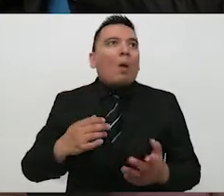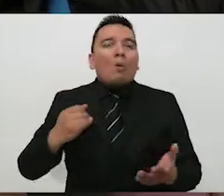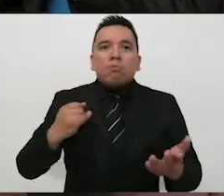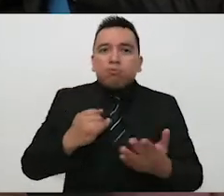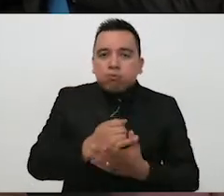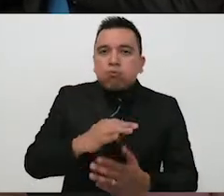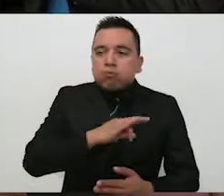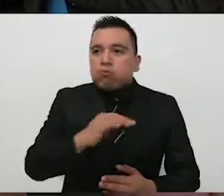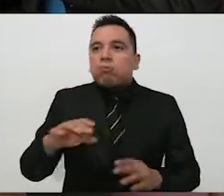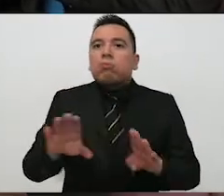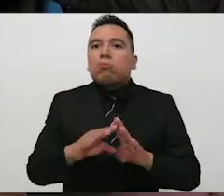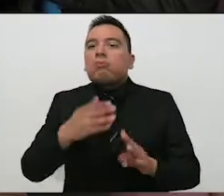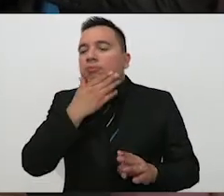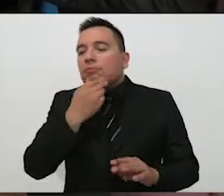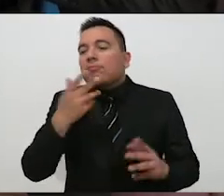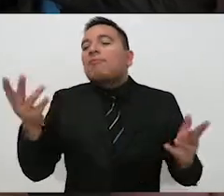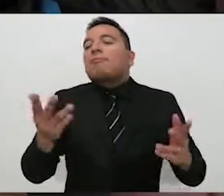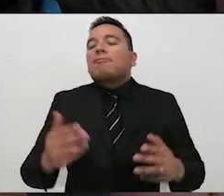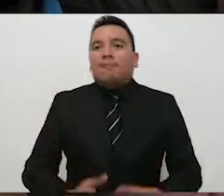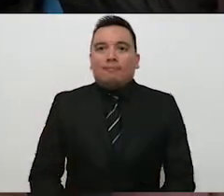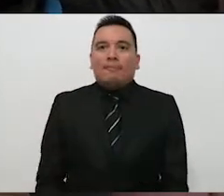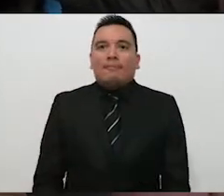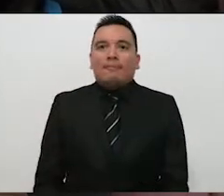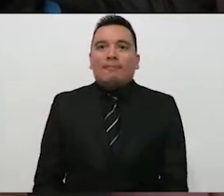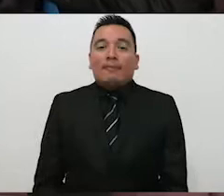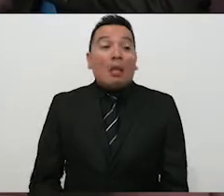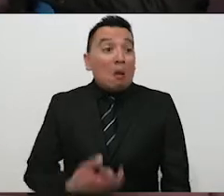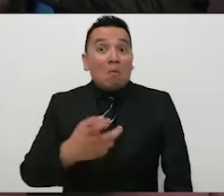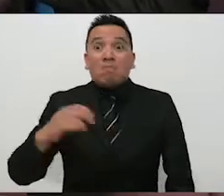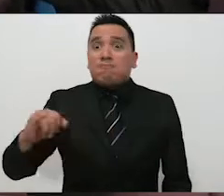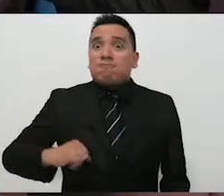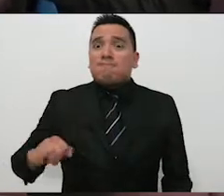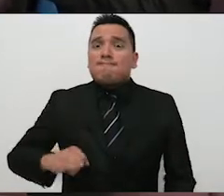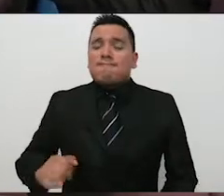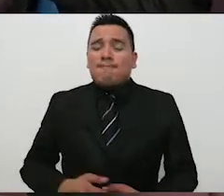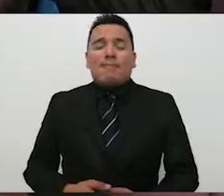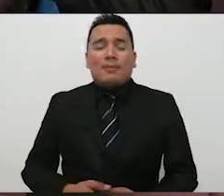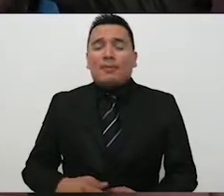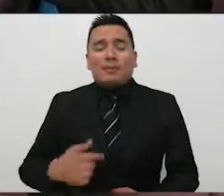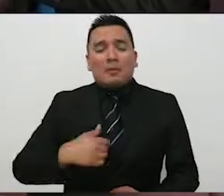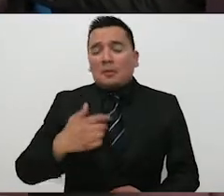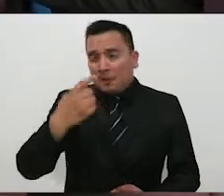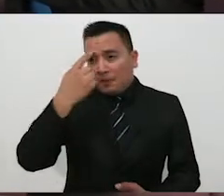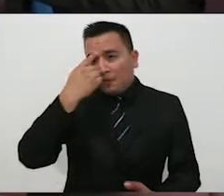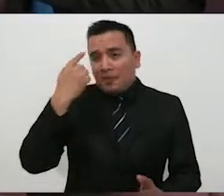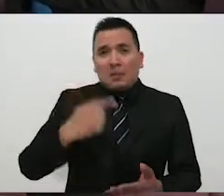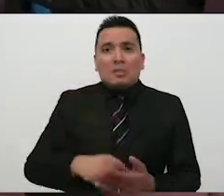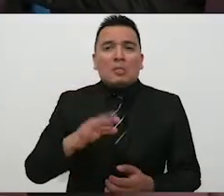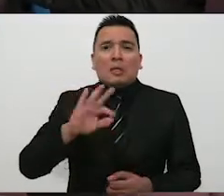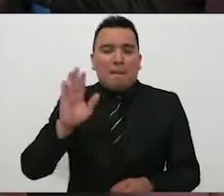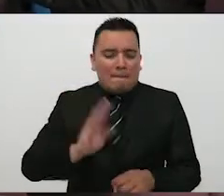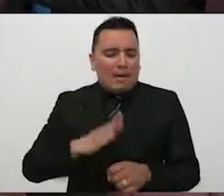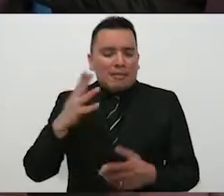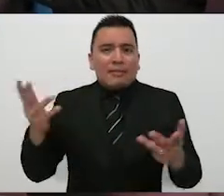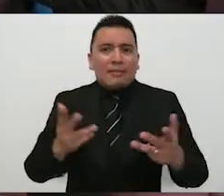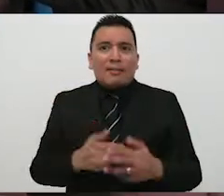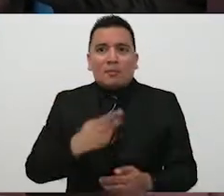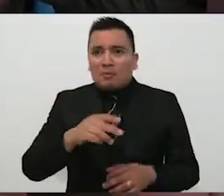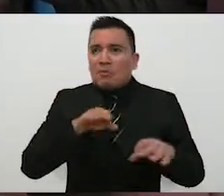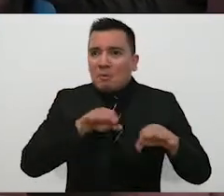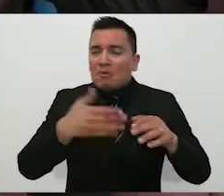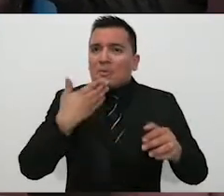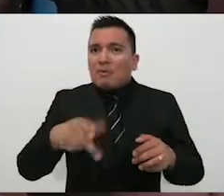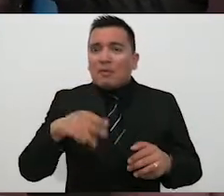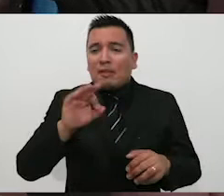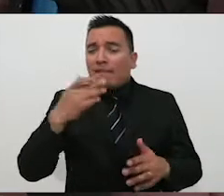la sociedad. Muy interesante. Seguramente habrá mucho todavía que hacer. Sí. Se ha hecho trabajo, pero todavía falta mucho para poder.